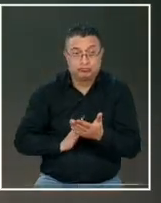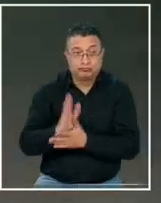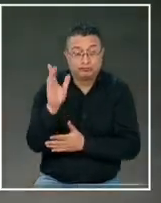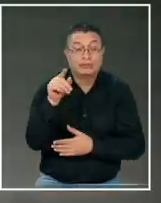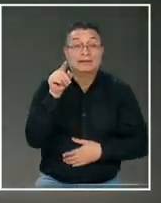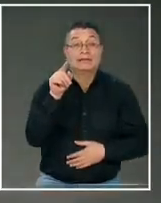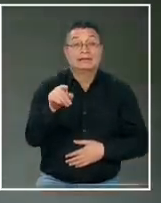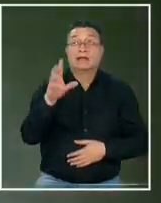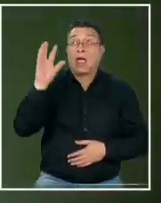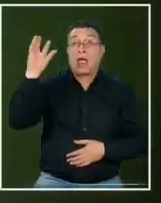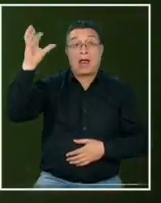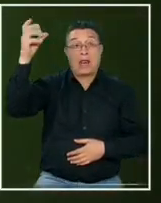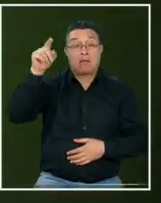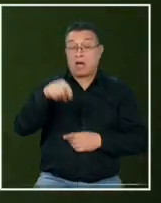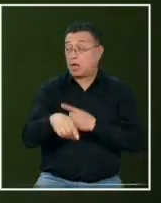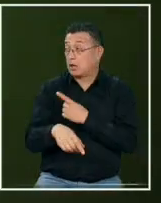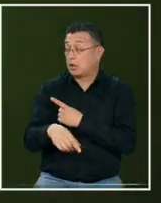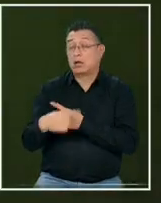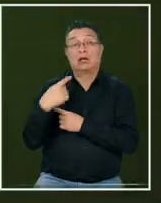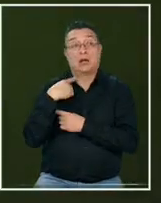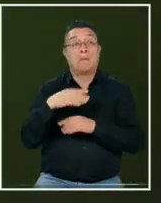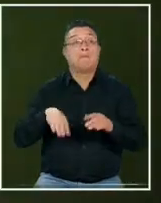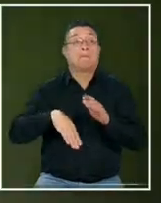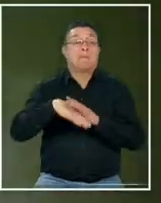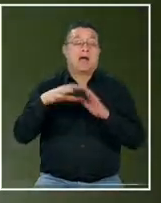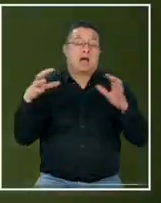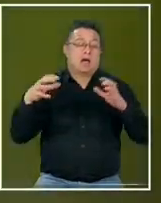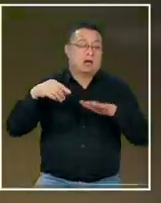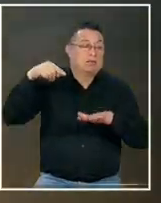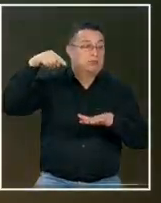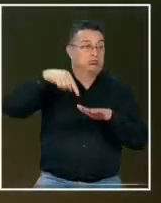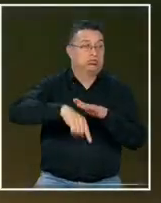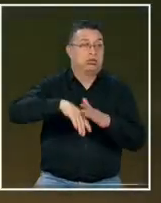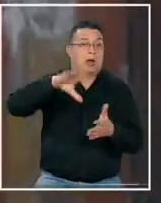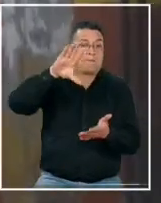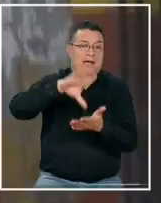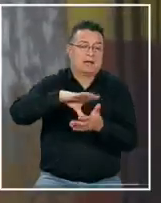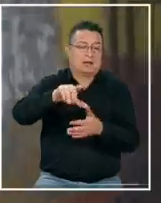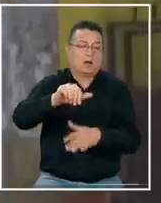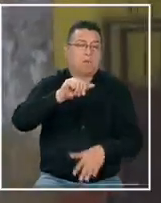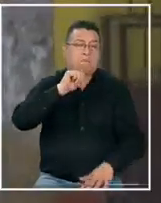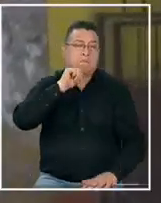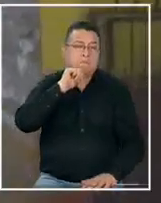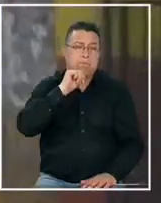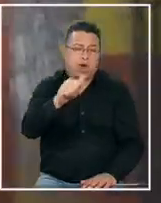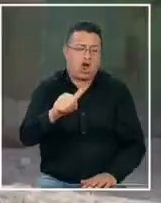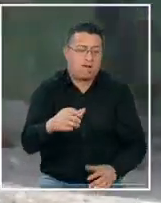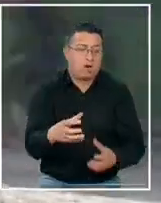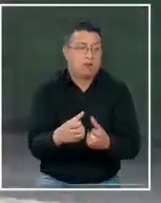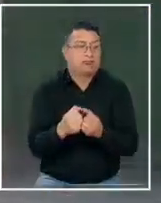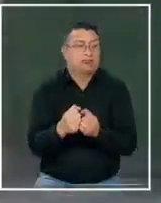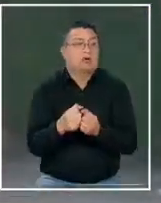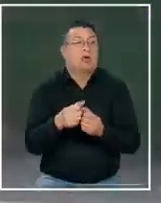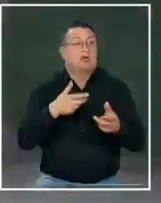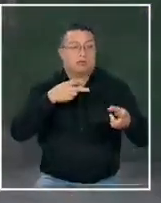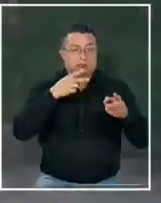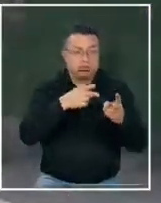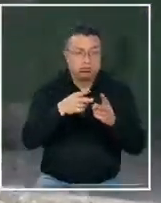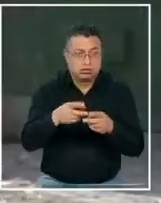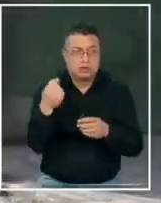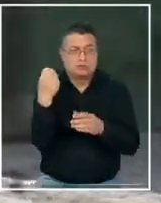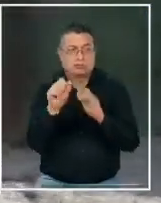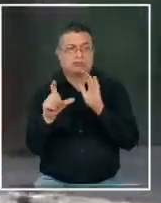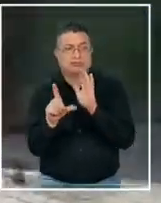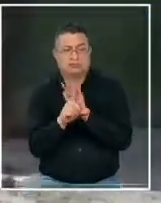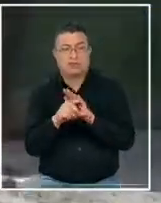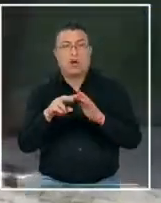este fenómeno meteorológico no asesinó agravar la crisis de un país sumido en la pobreza el conflicto armado la delincuencia y la